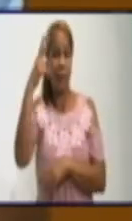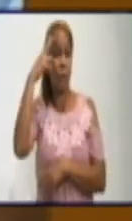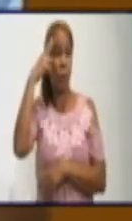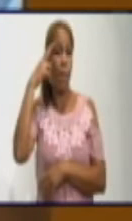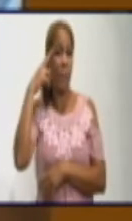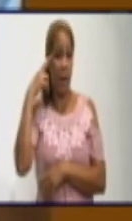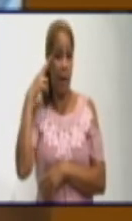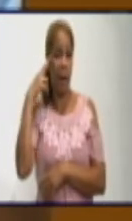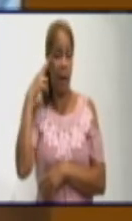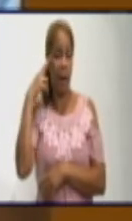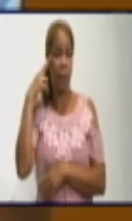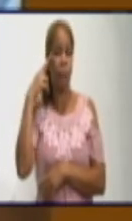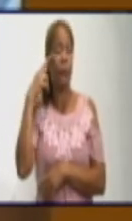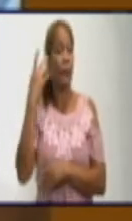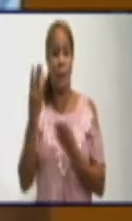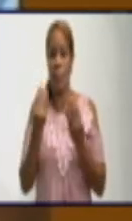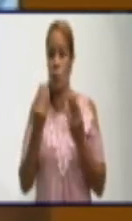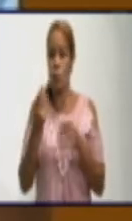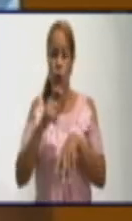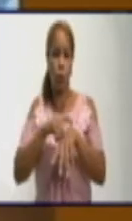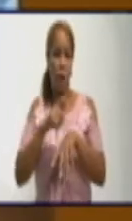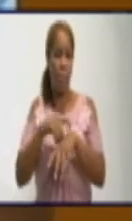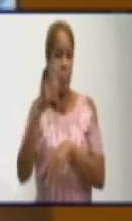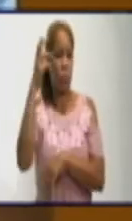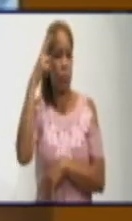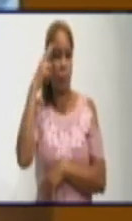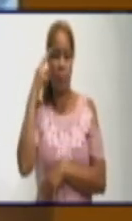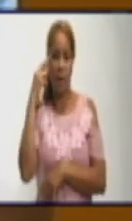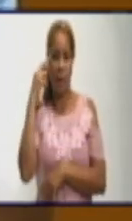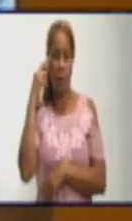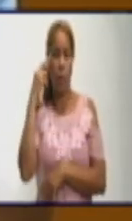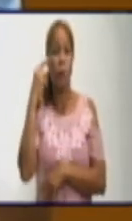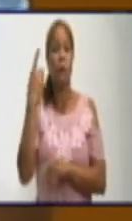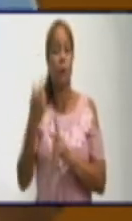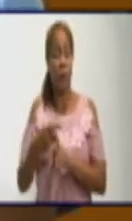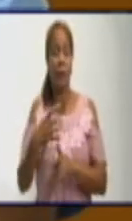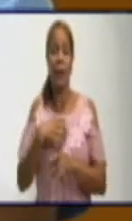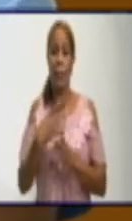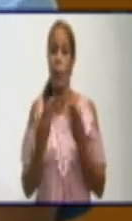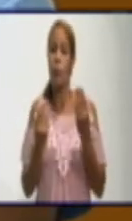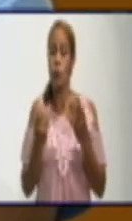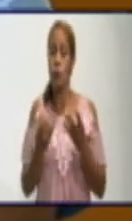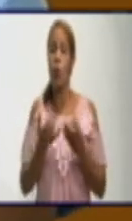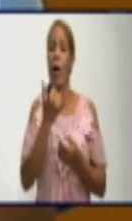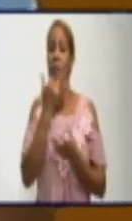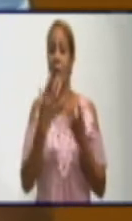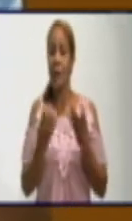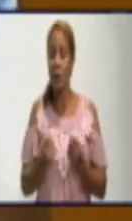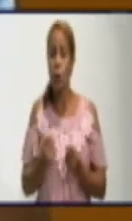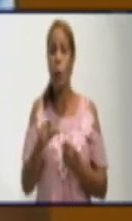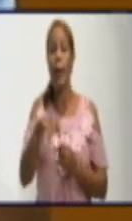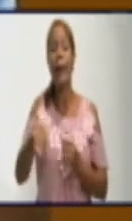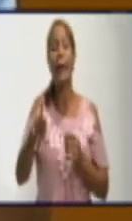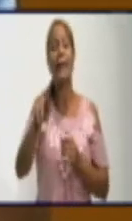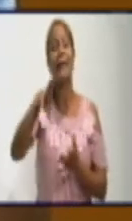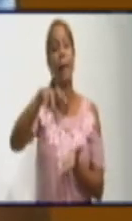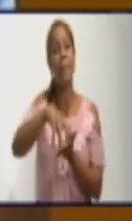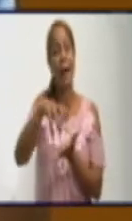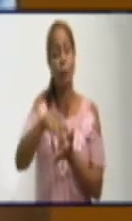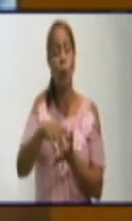deteriorada y nos hemos visto con grandes afectaciones, está por el Bayán, por el Yo te invito, por